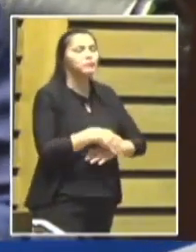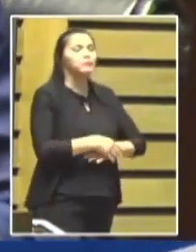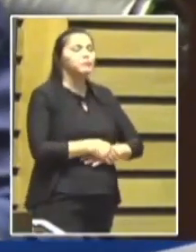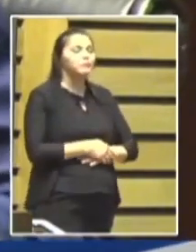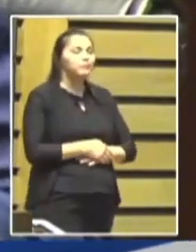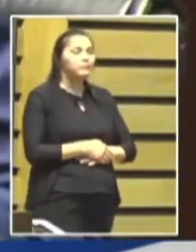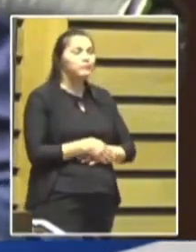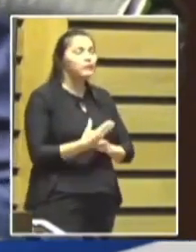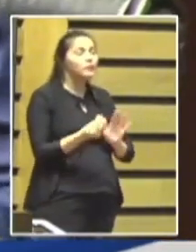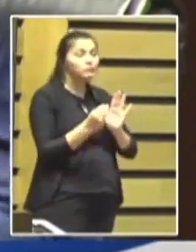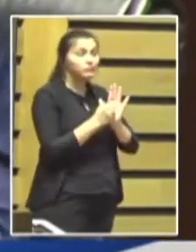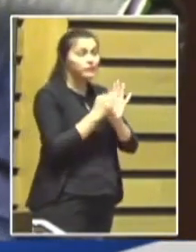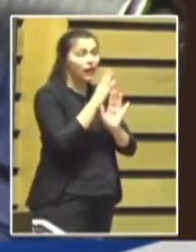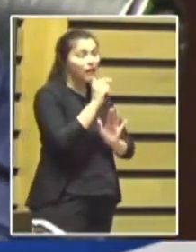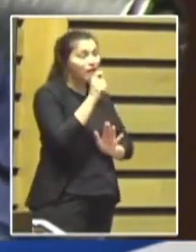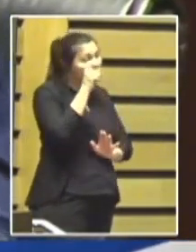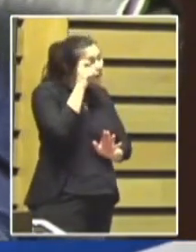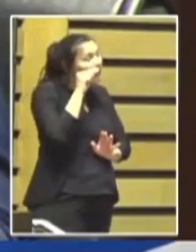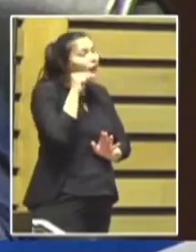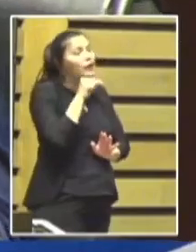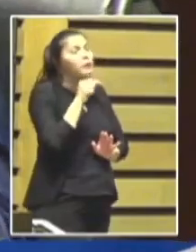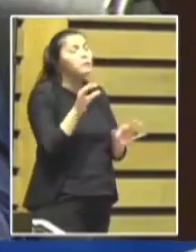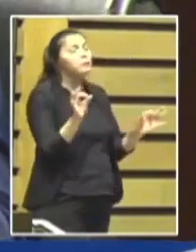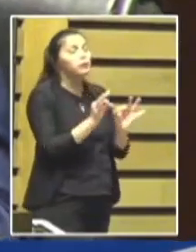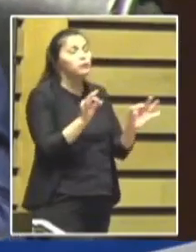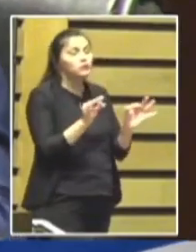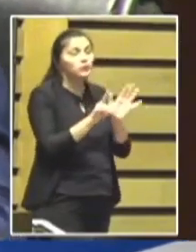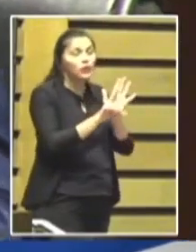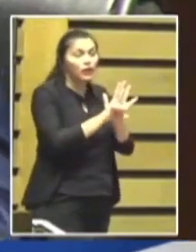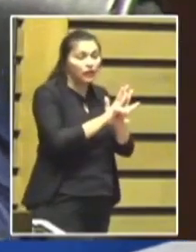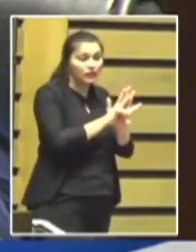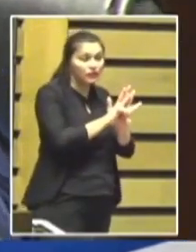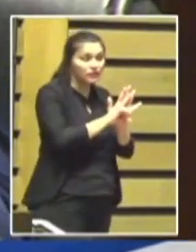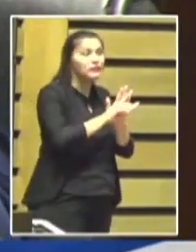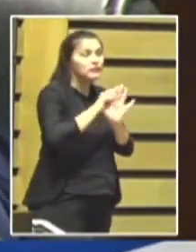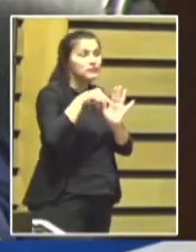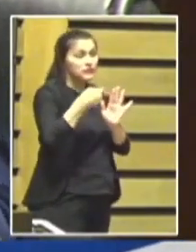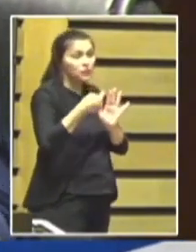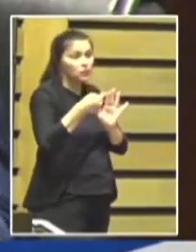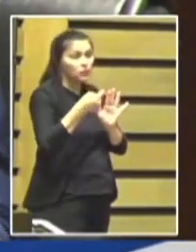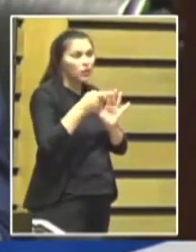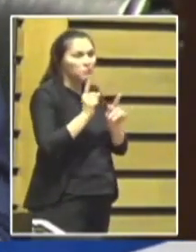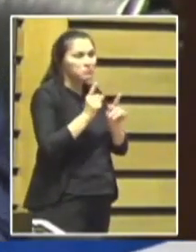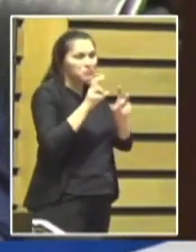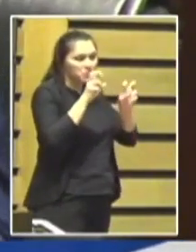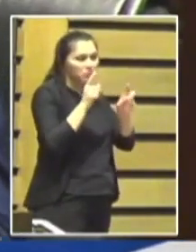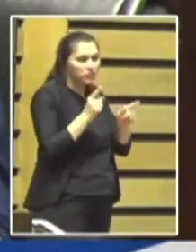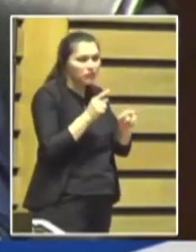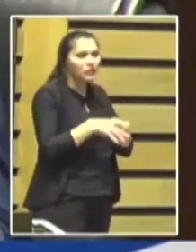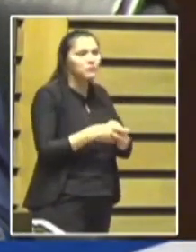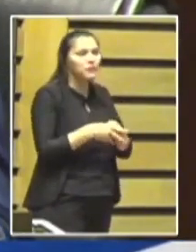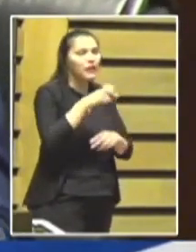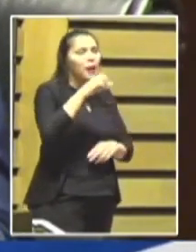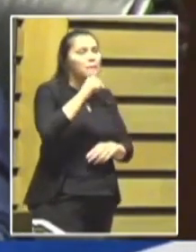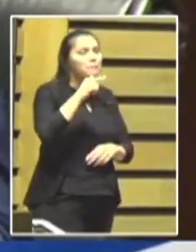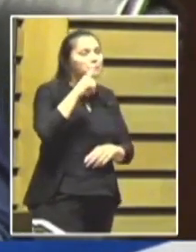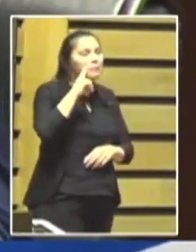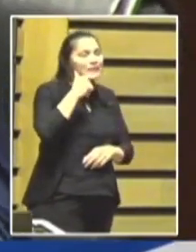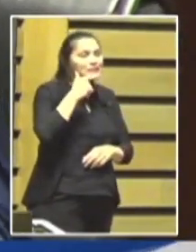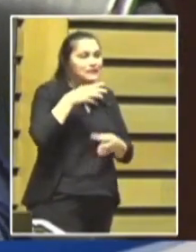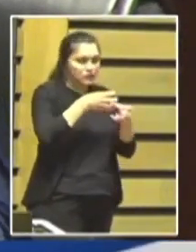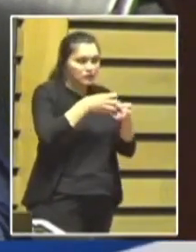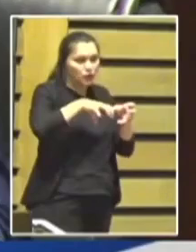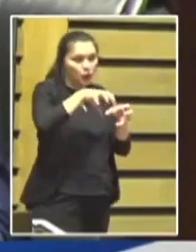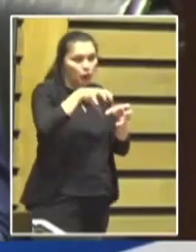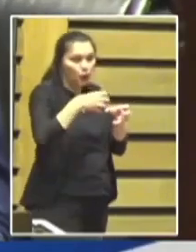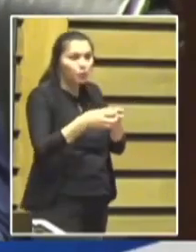Es para incorporar al Boletín de Asuntos de Entrado un proyecto de ley. El segundo en este tipo de iniciativa que presentamos desde el PAIS es